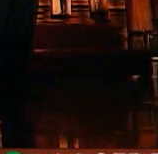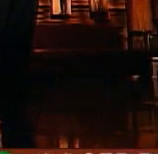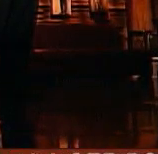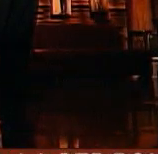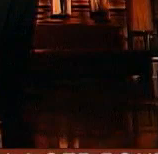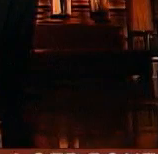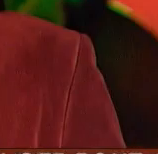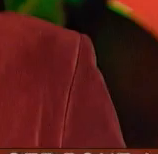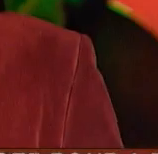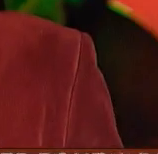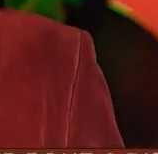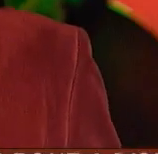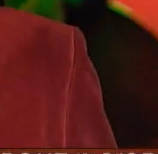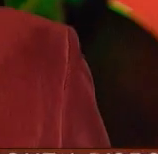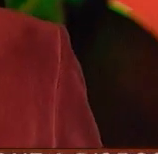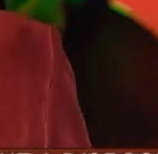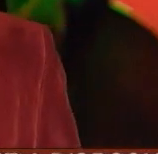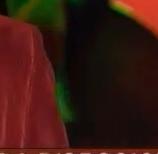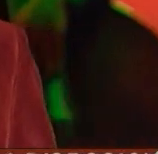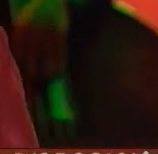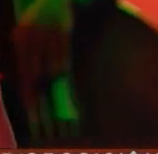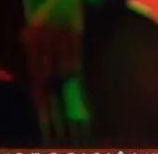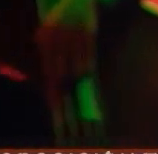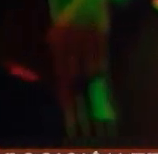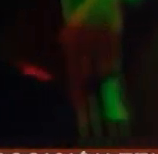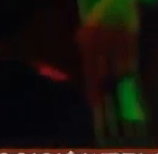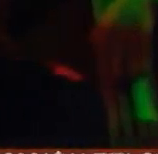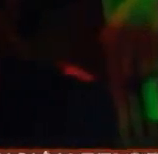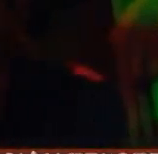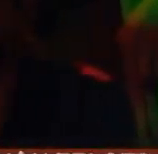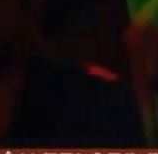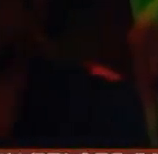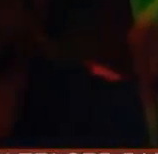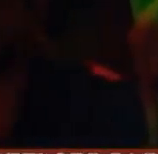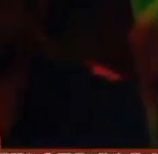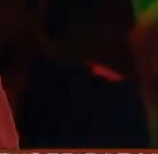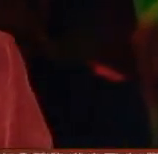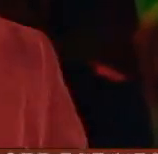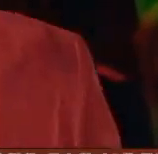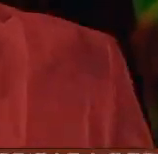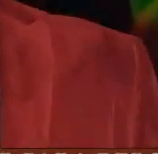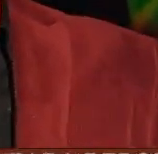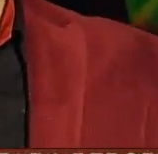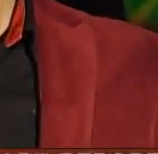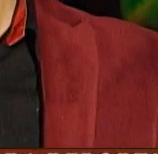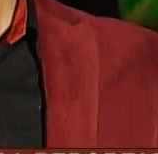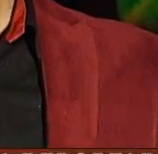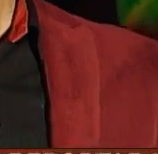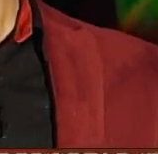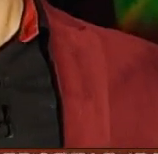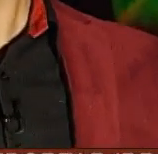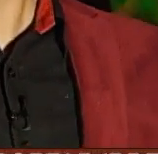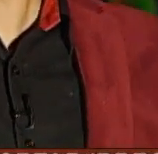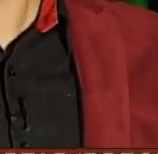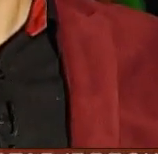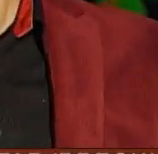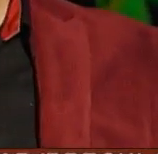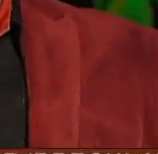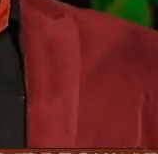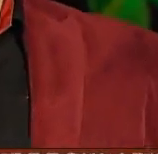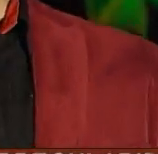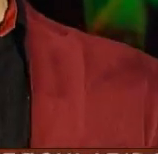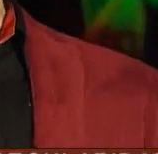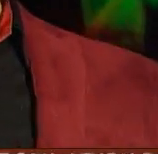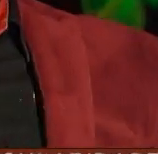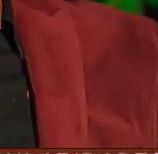se manejan distintos géneros musicales dentro de espacios vintage lo ligamos con un arte con alguna